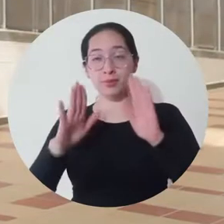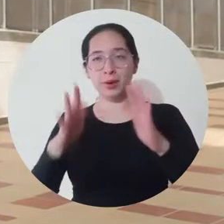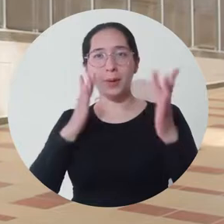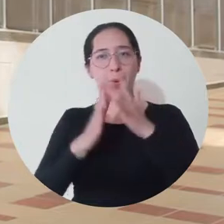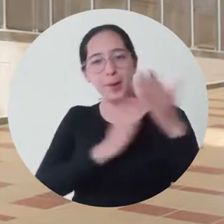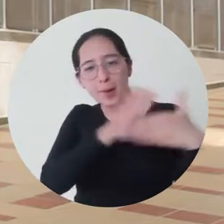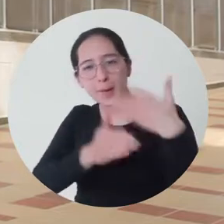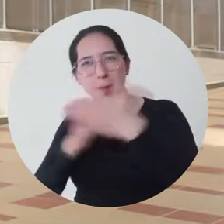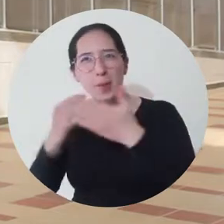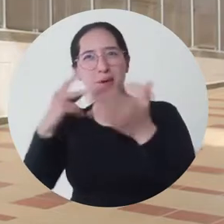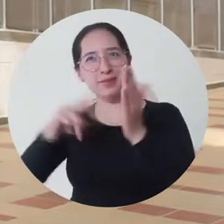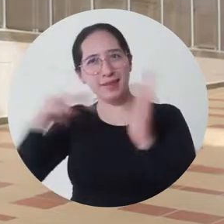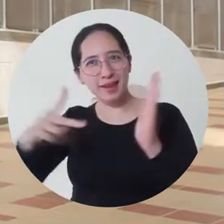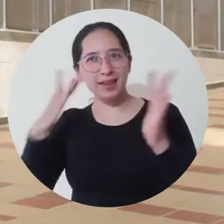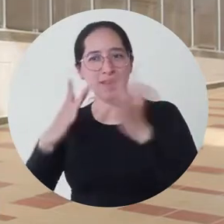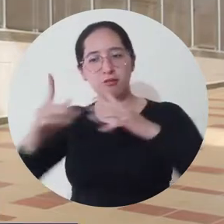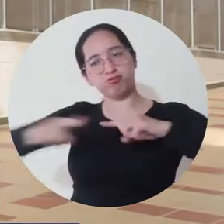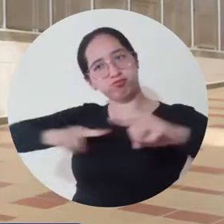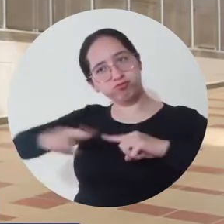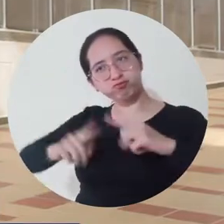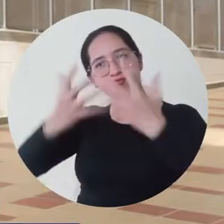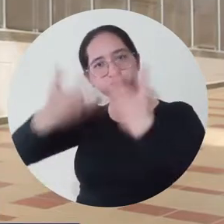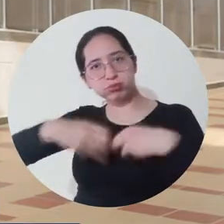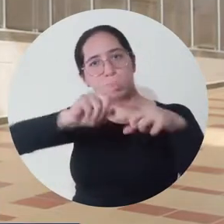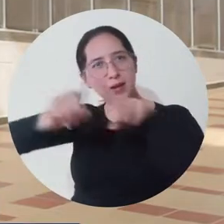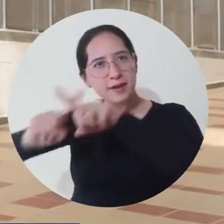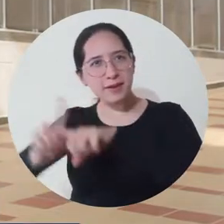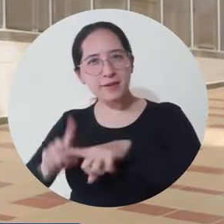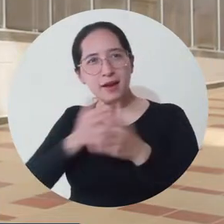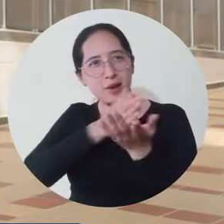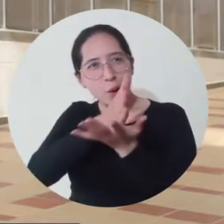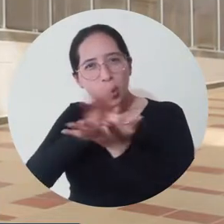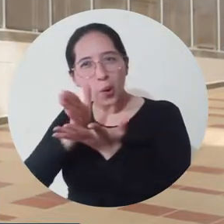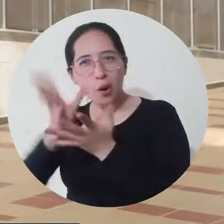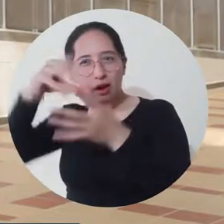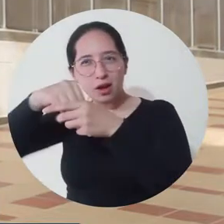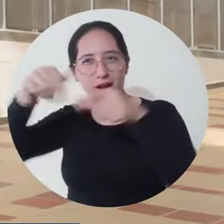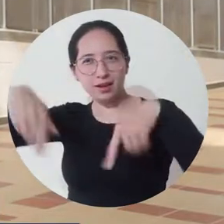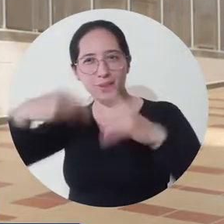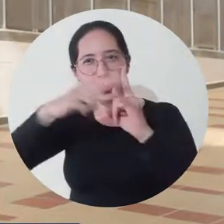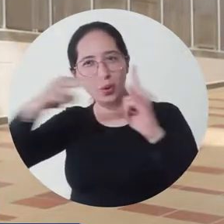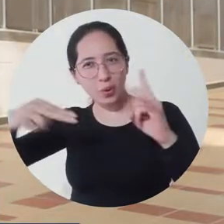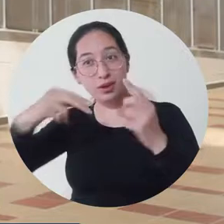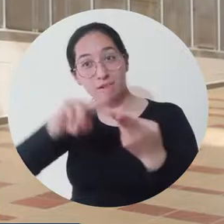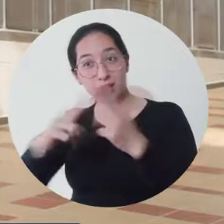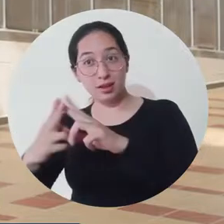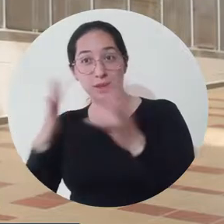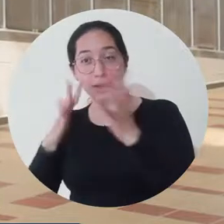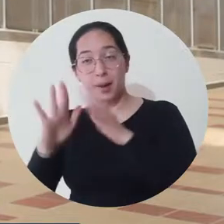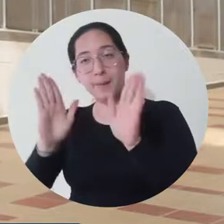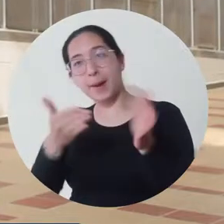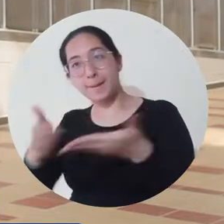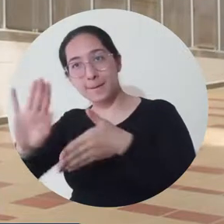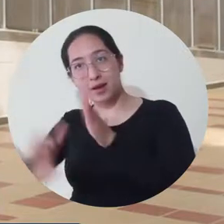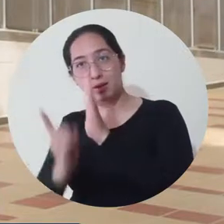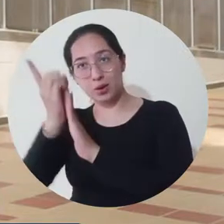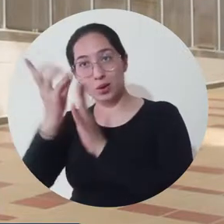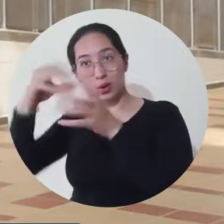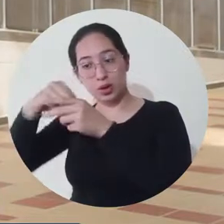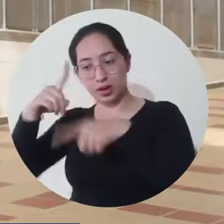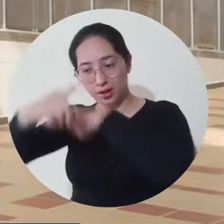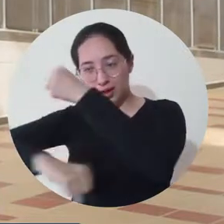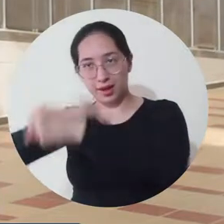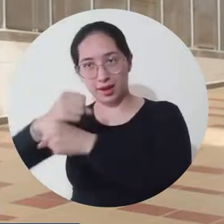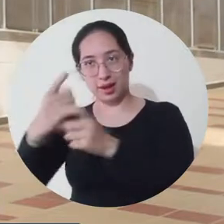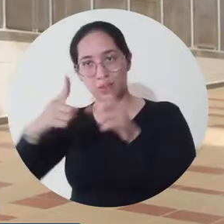Los programas de tecnología, gestión hotelera y turística y administración de empresas turísticas y hoteleras de la Universidad del Magdalena, en línea con el Plan